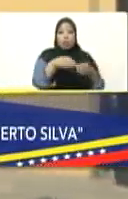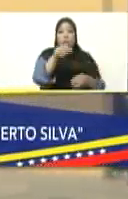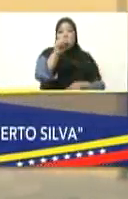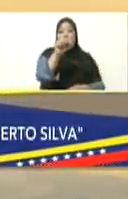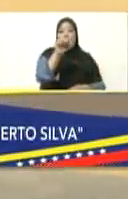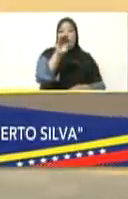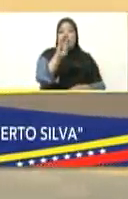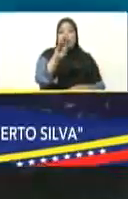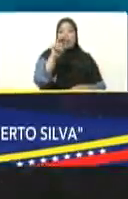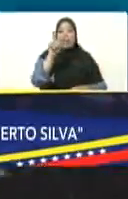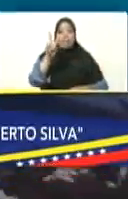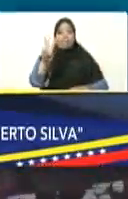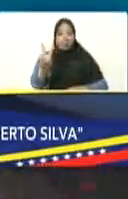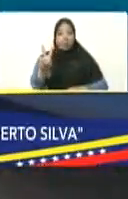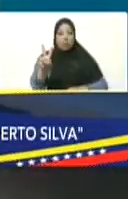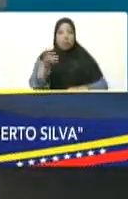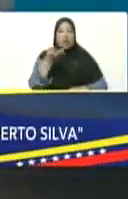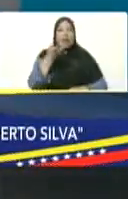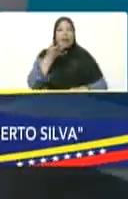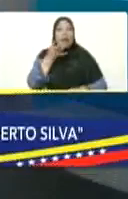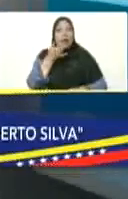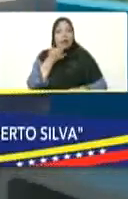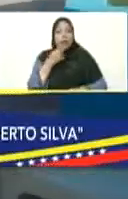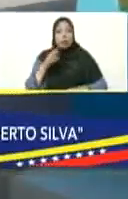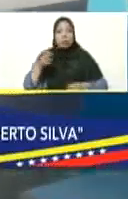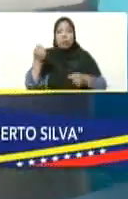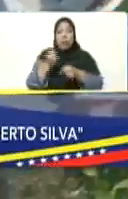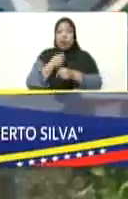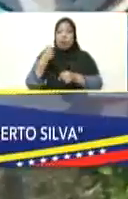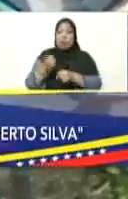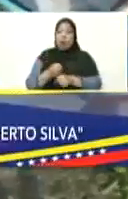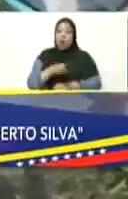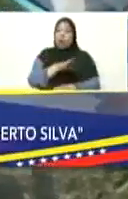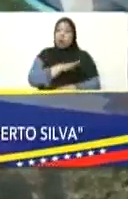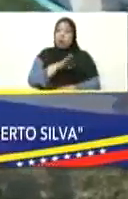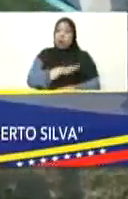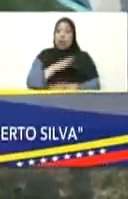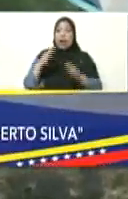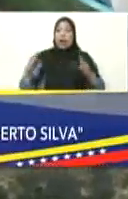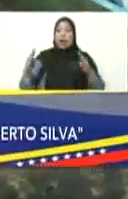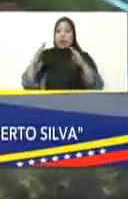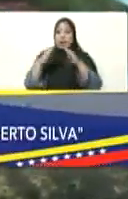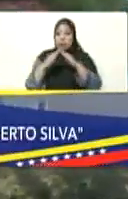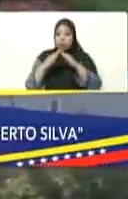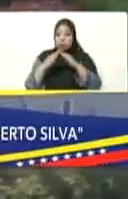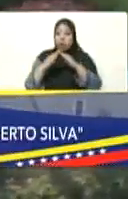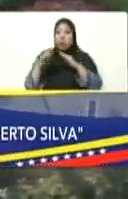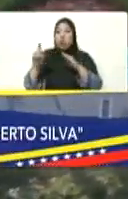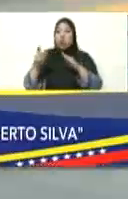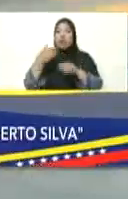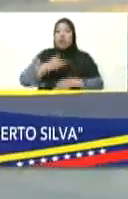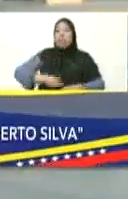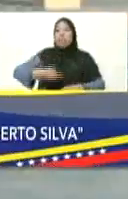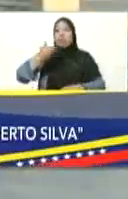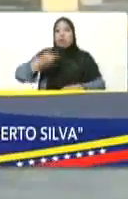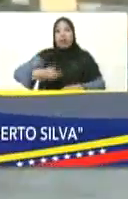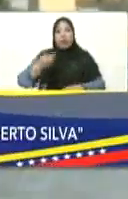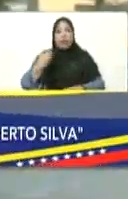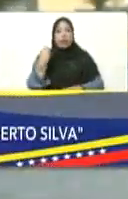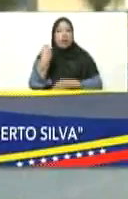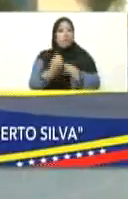un ejemplo en este método de autoconstrucción de vivienda una de las fórmulas importantes